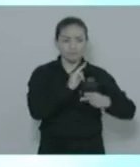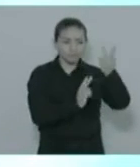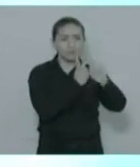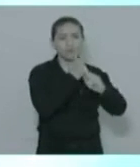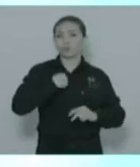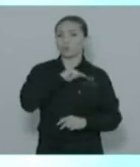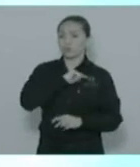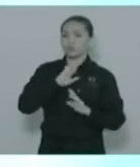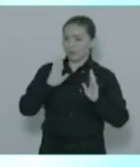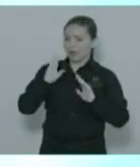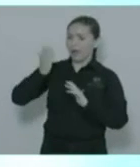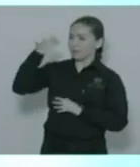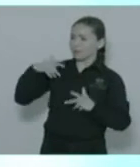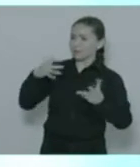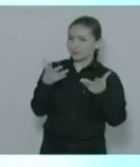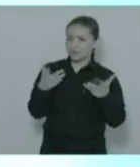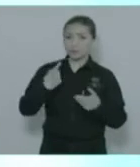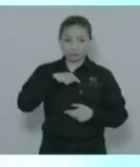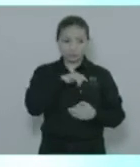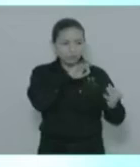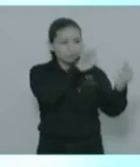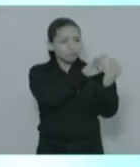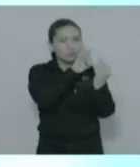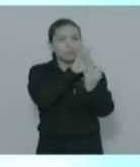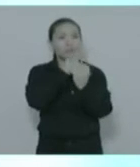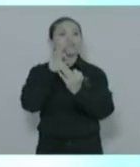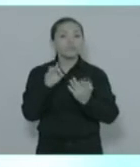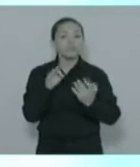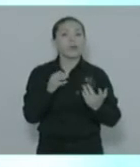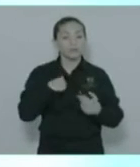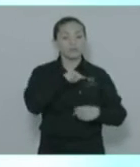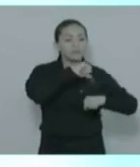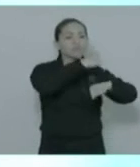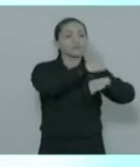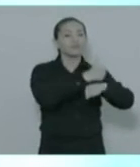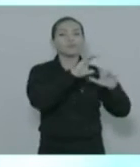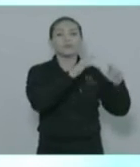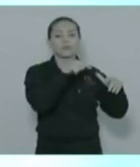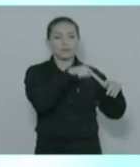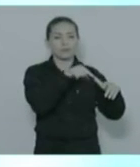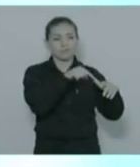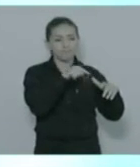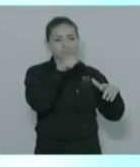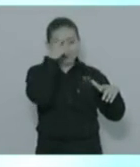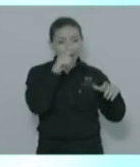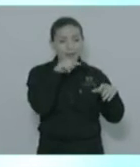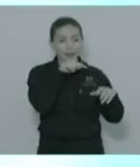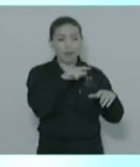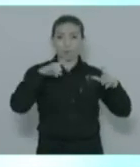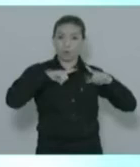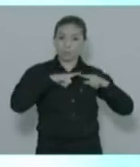gobierno. La cercanía va a ser la clave. Por eso vamos a instalar los centros de respuesta inmediata en todo el estado para que policías,